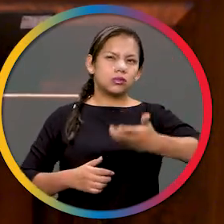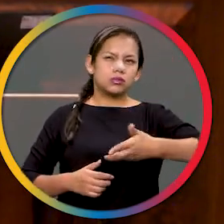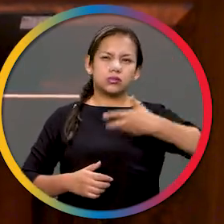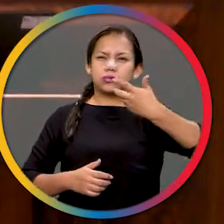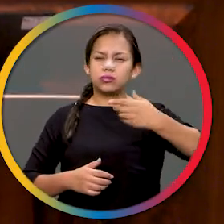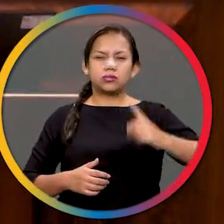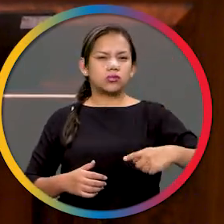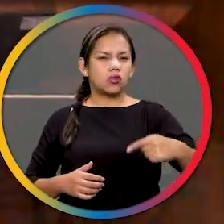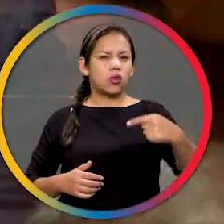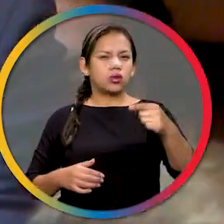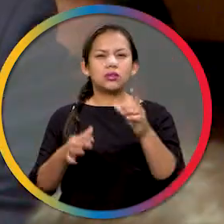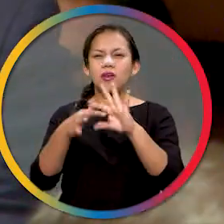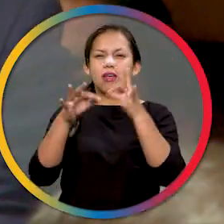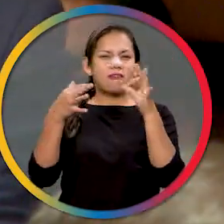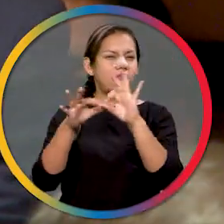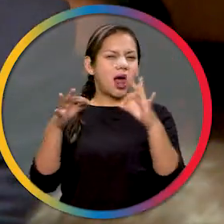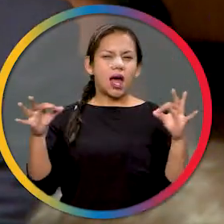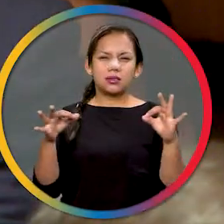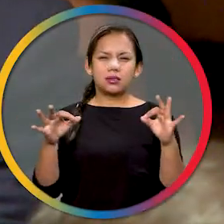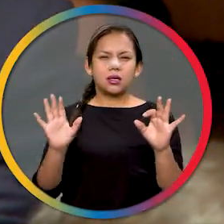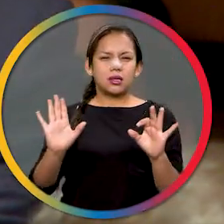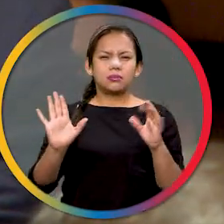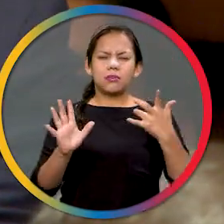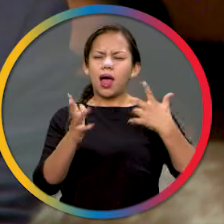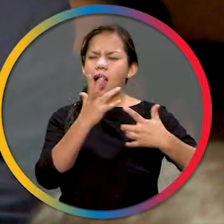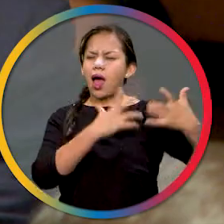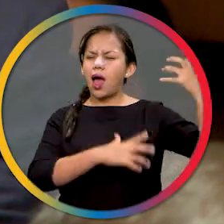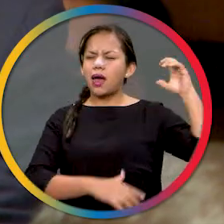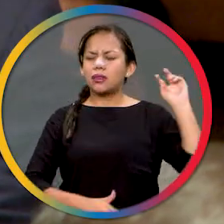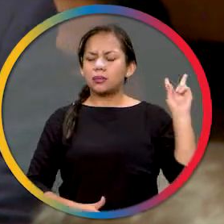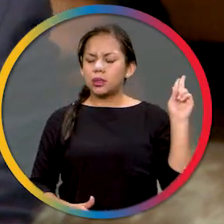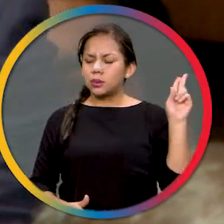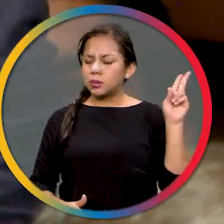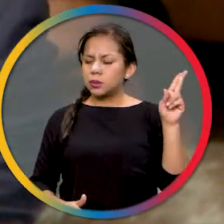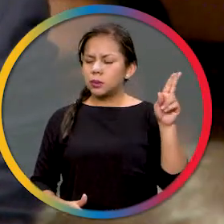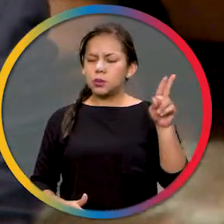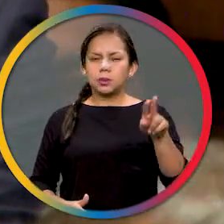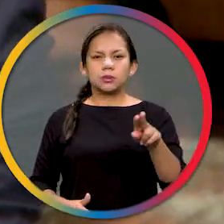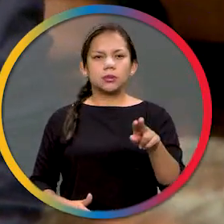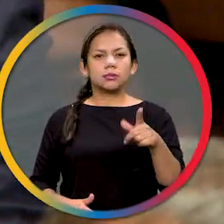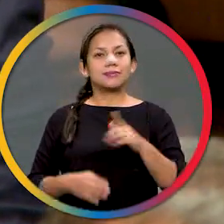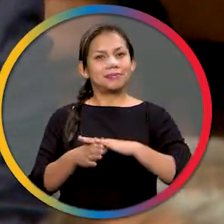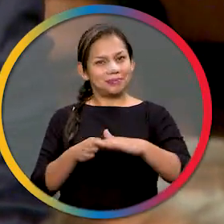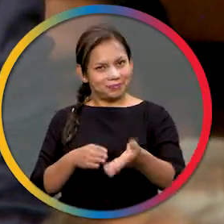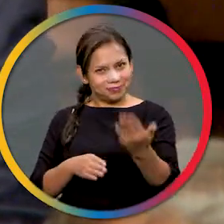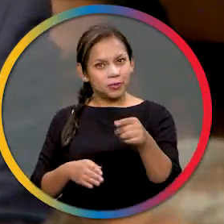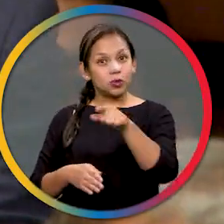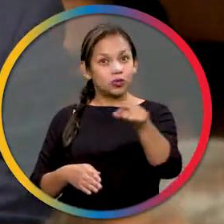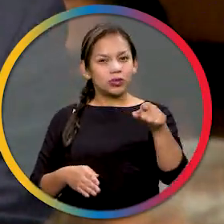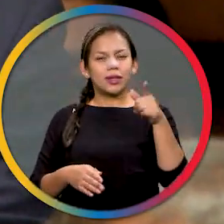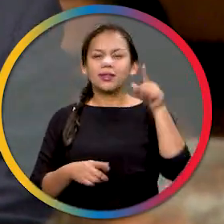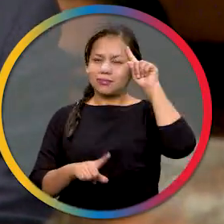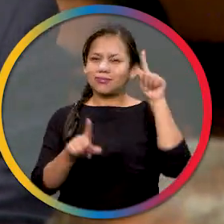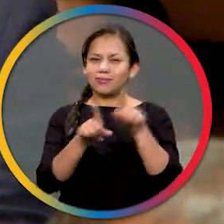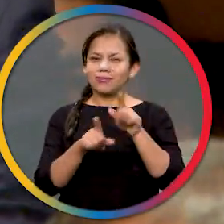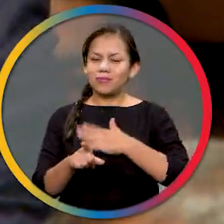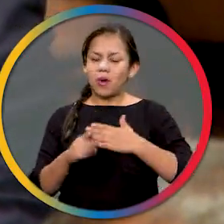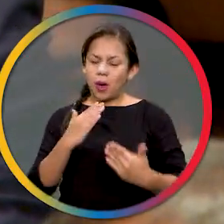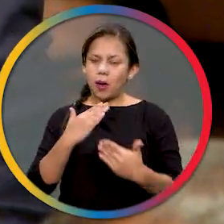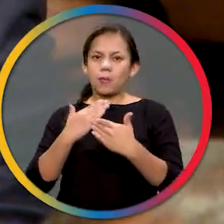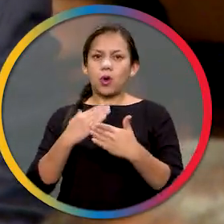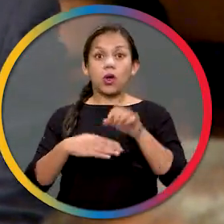de nuestra vida cotidiana una frase desde hace algunos años que le invitamos también a que sea su frase.